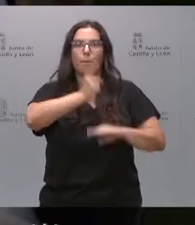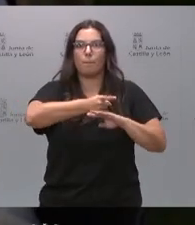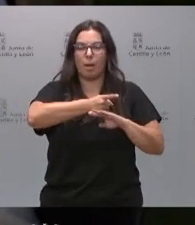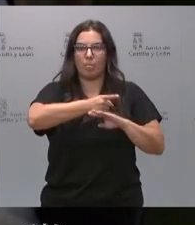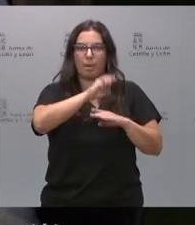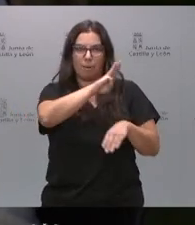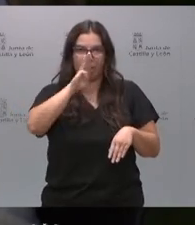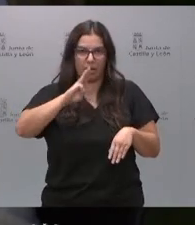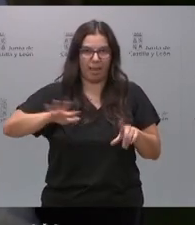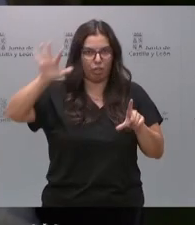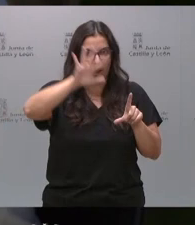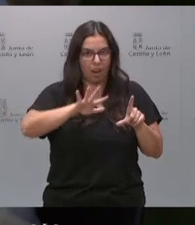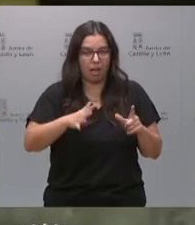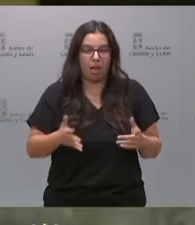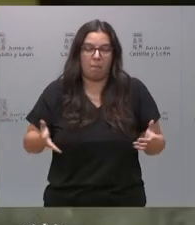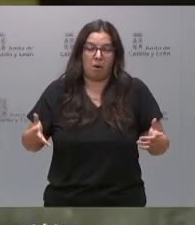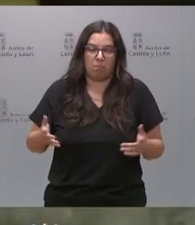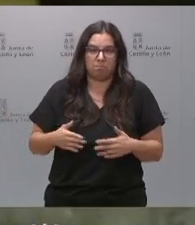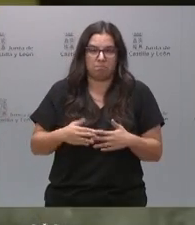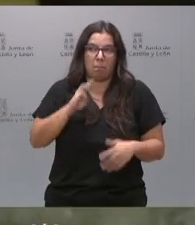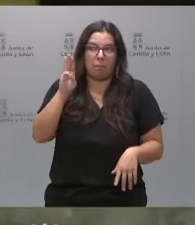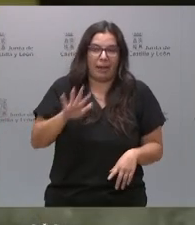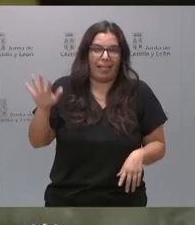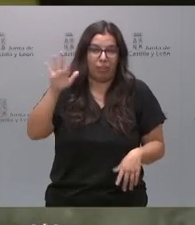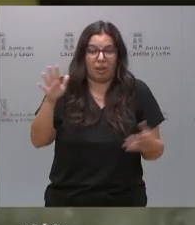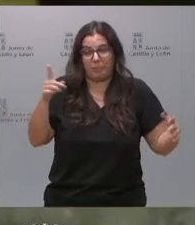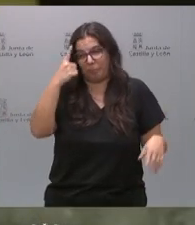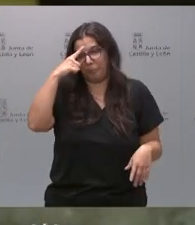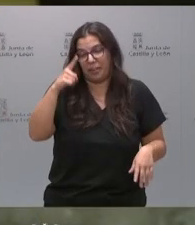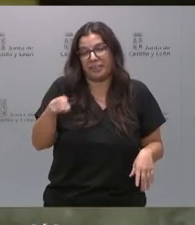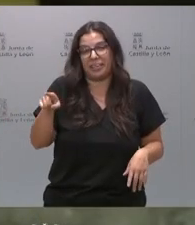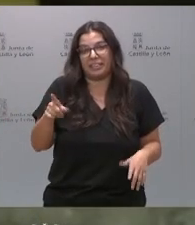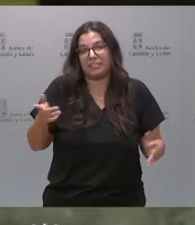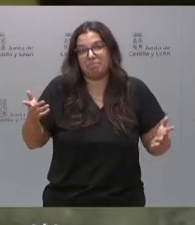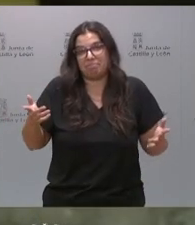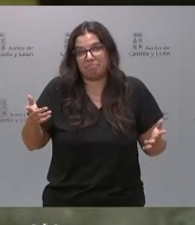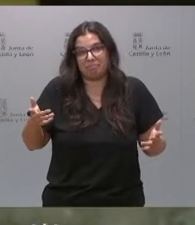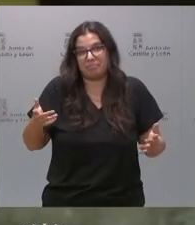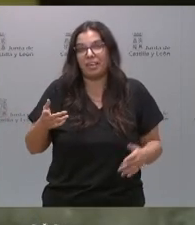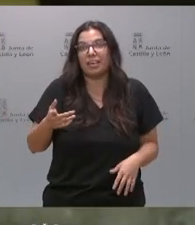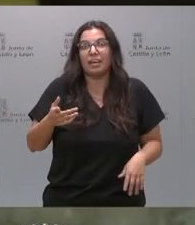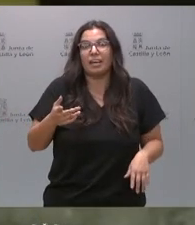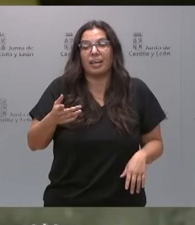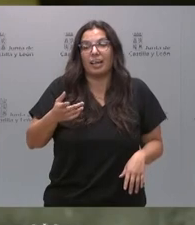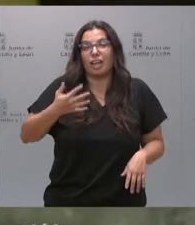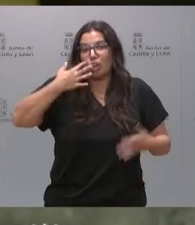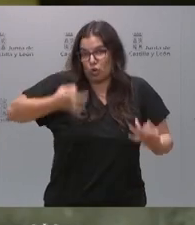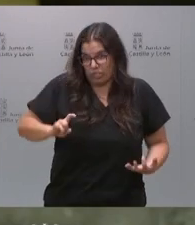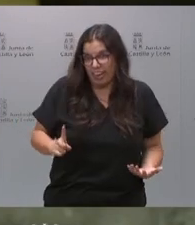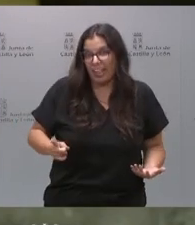Genova. Bueno, eso es que saben ustedes que no solo no es cierto,